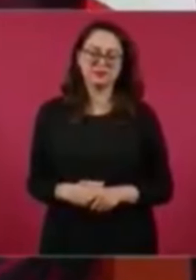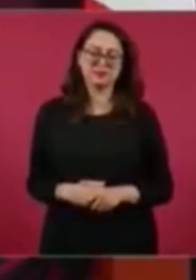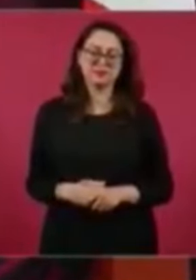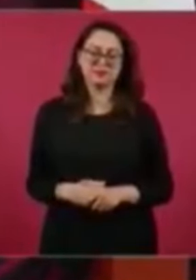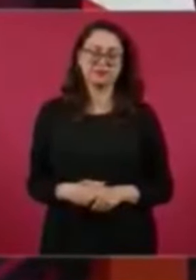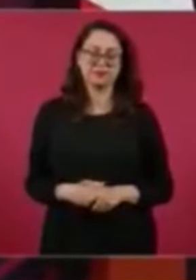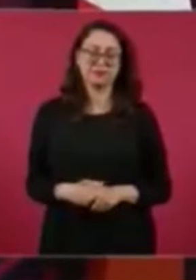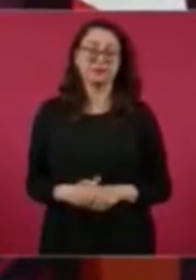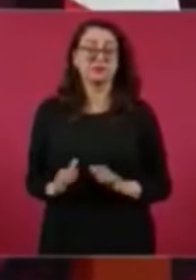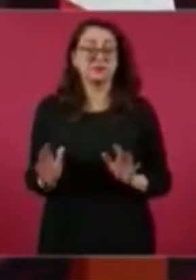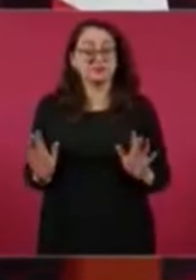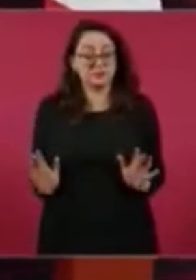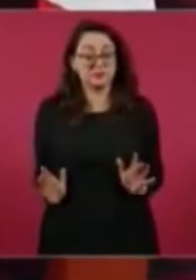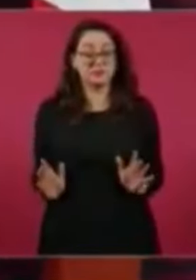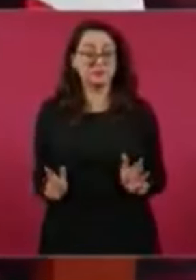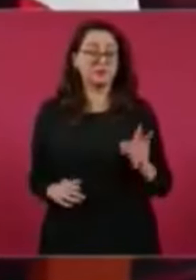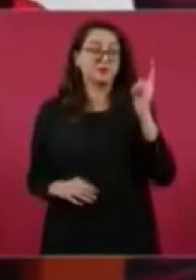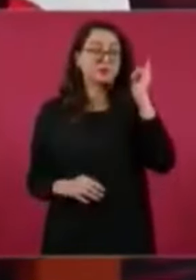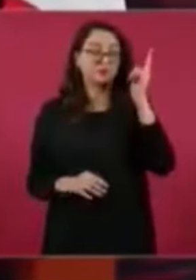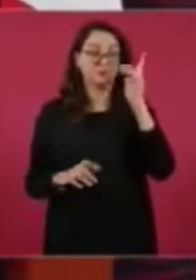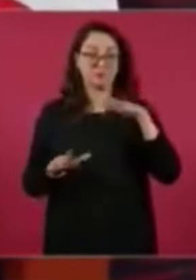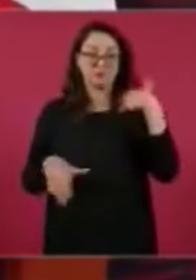Ojalá y haya un informe,